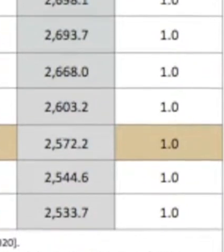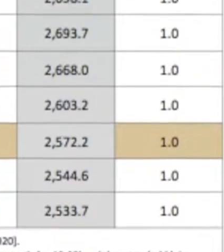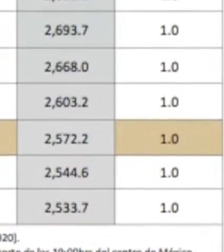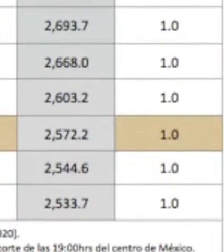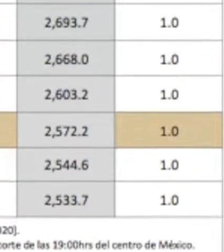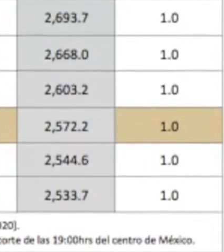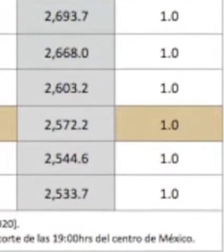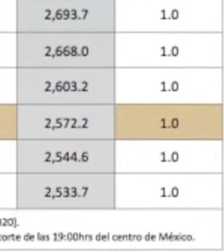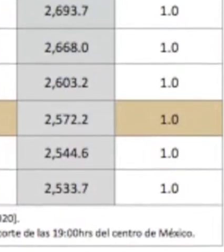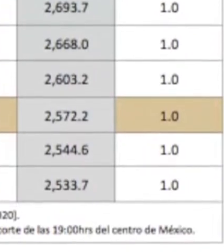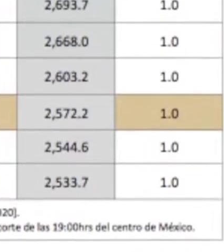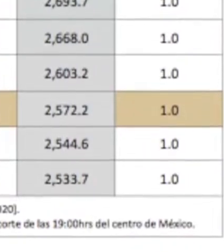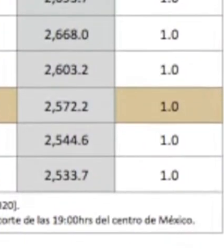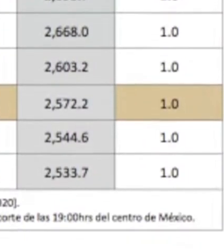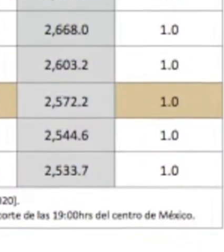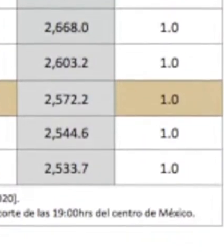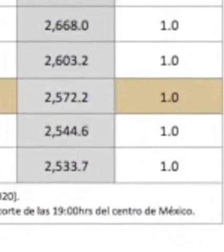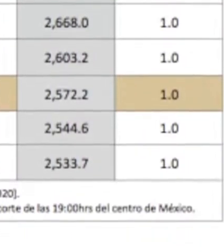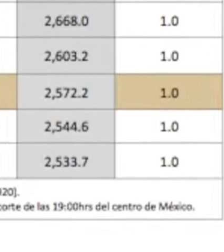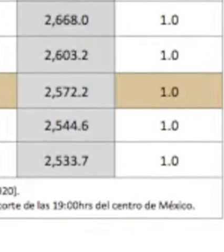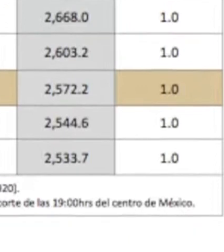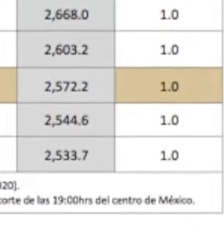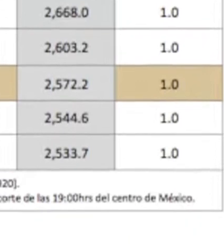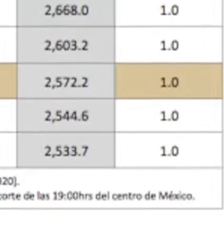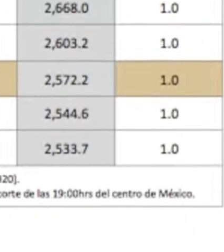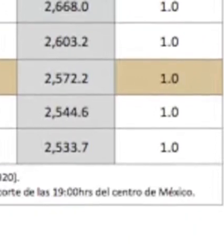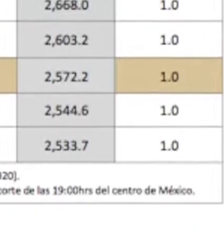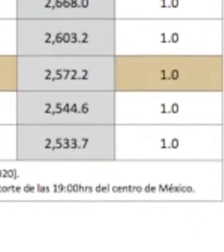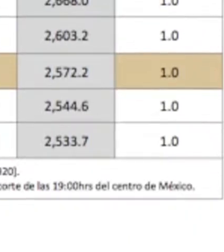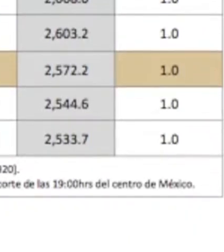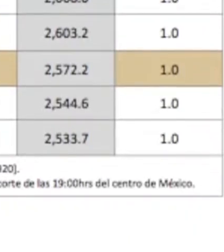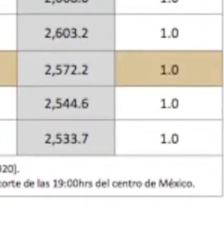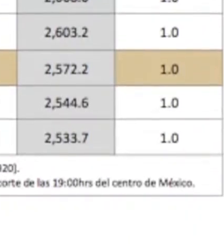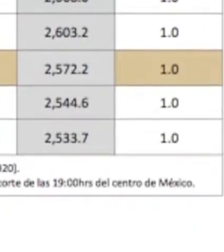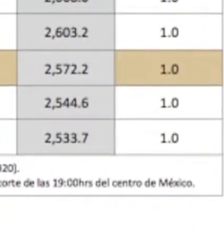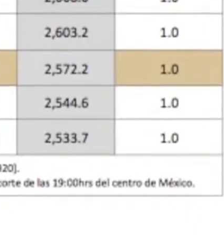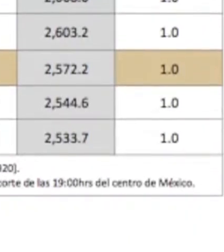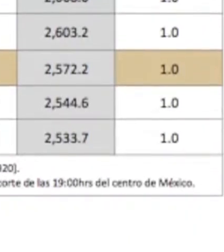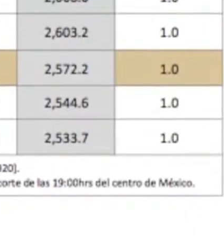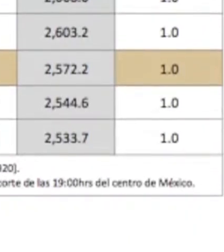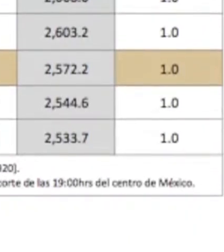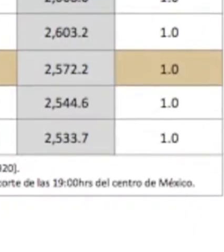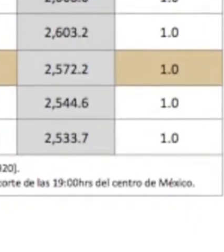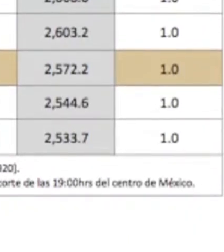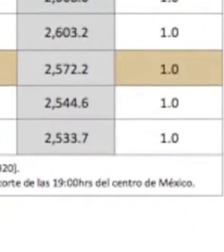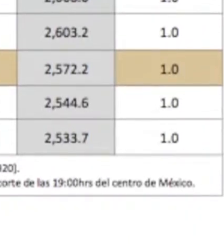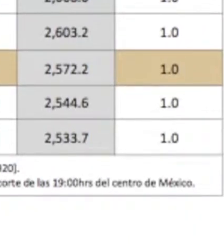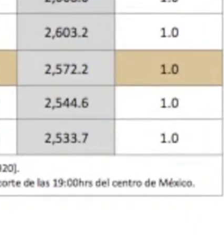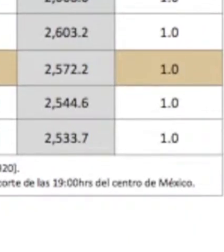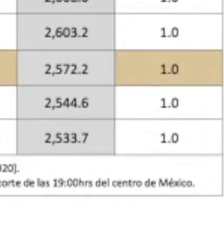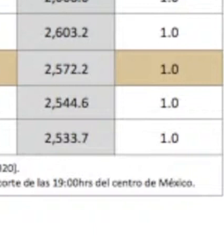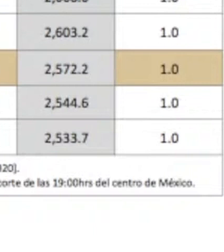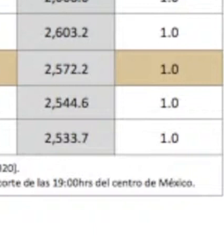en nuestro continente, Reino Unido de Gran Bretaña en la región europea. Y entonces vemos ya a México